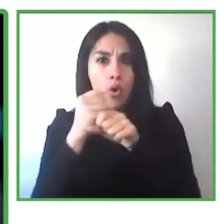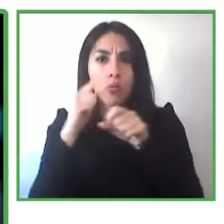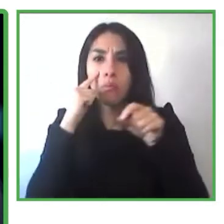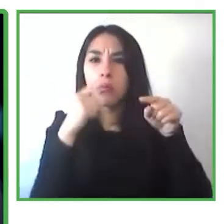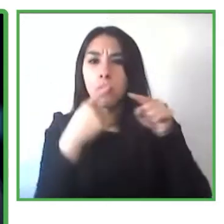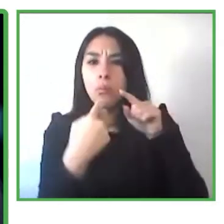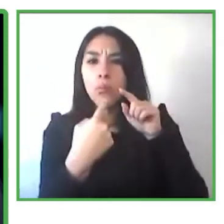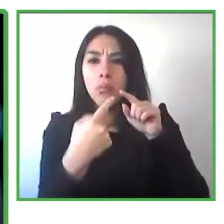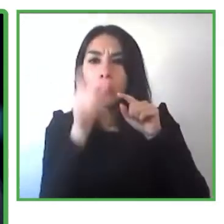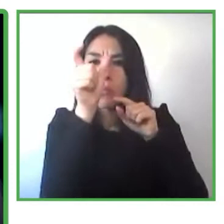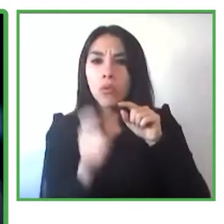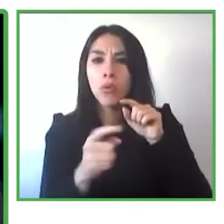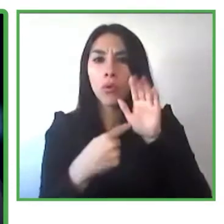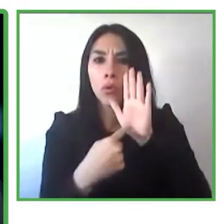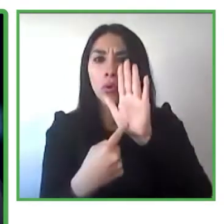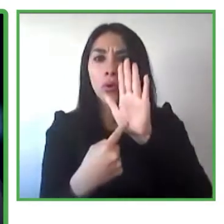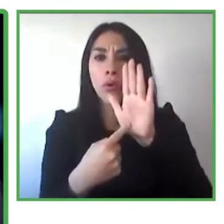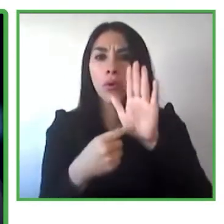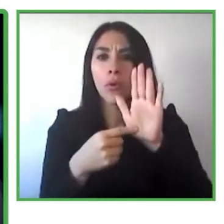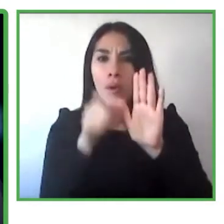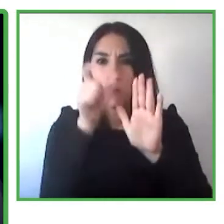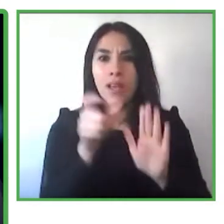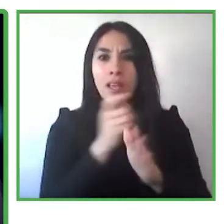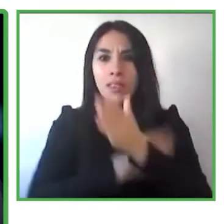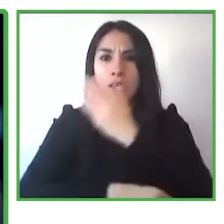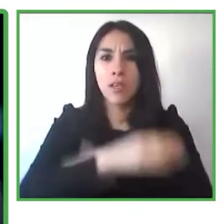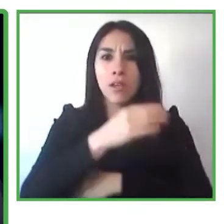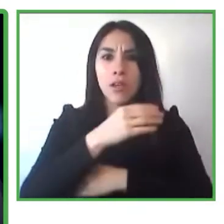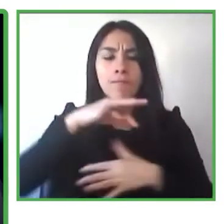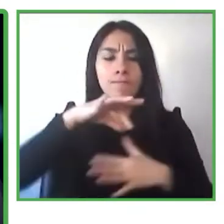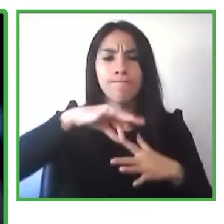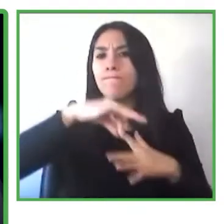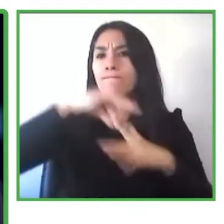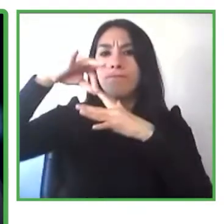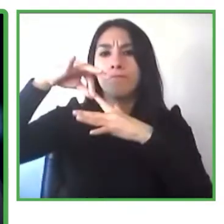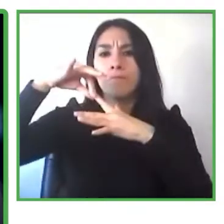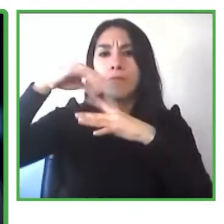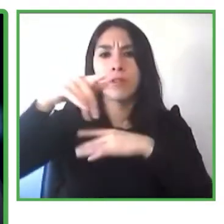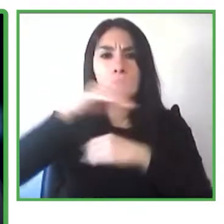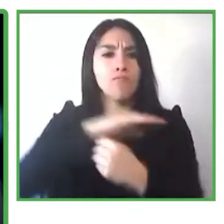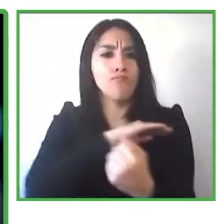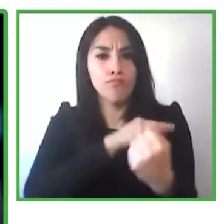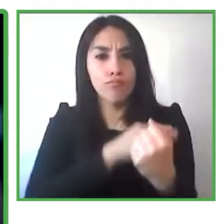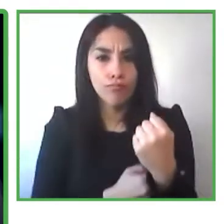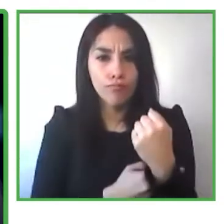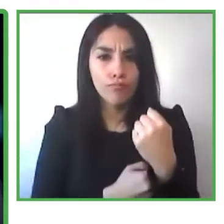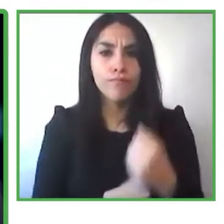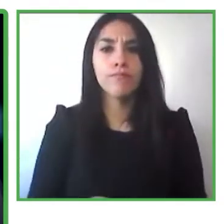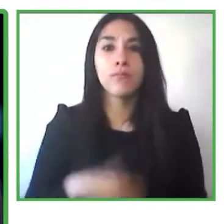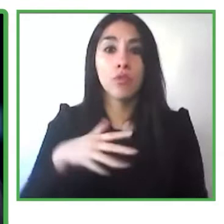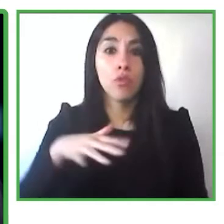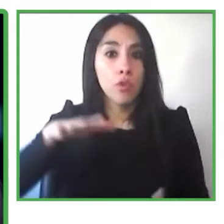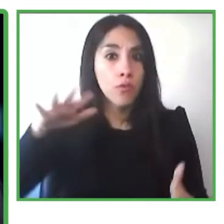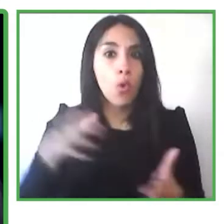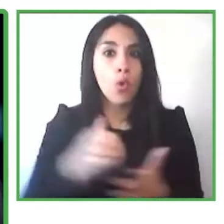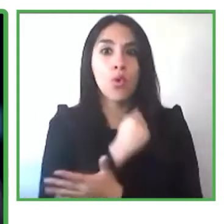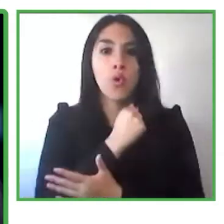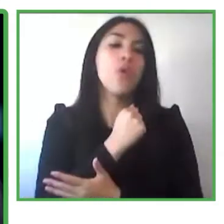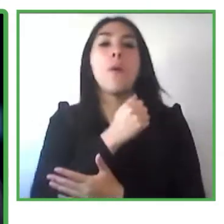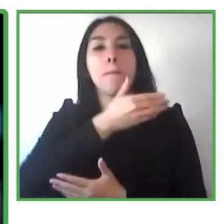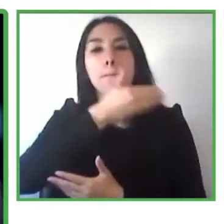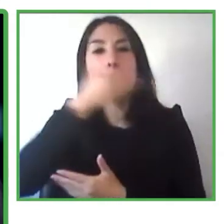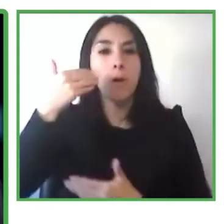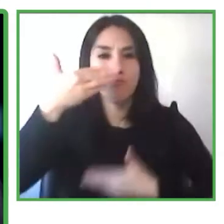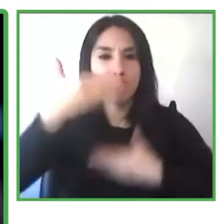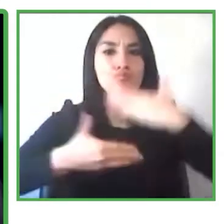potenciaban y fortalecían logrando una mejora en su calidad de vida y en las familias sino que se convertían en agentes de cambio